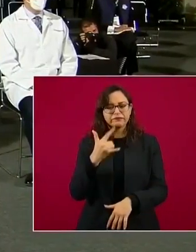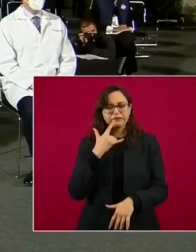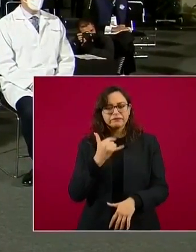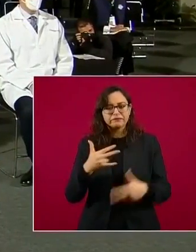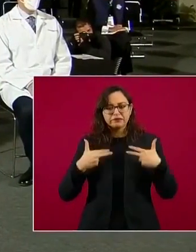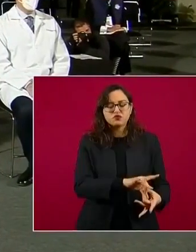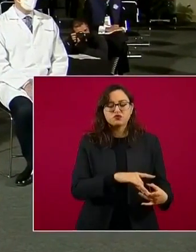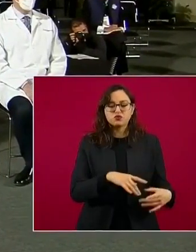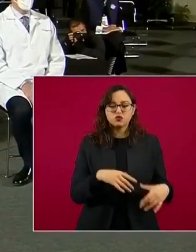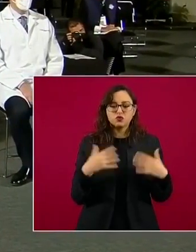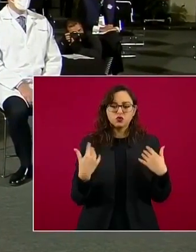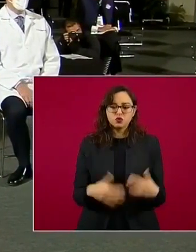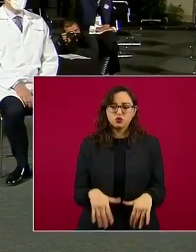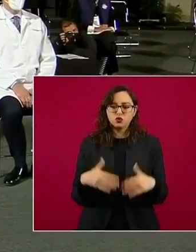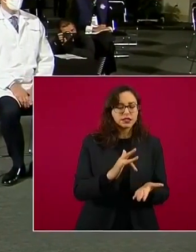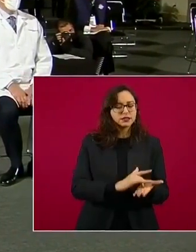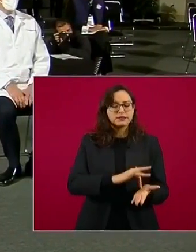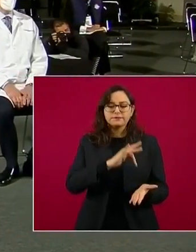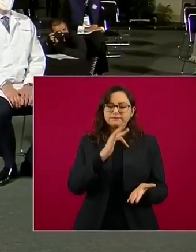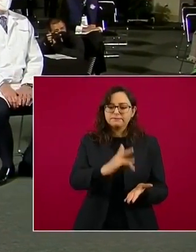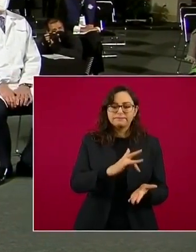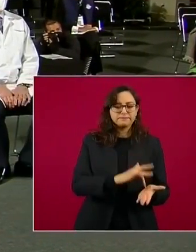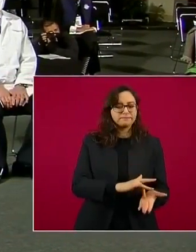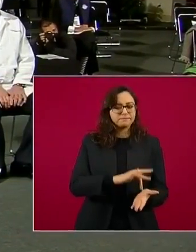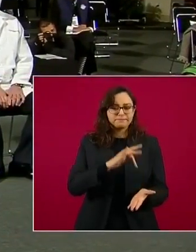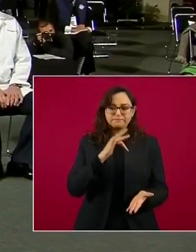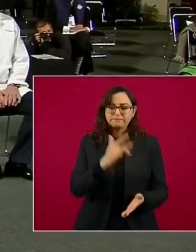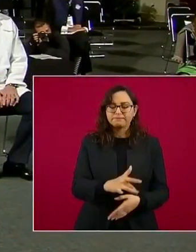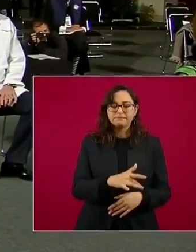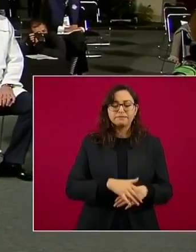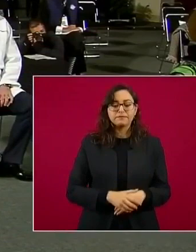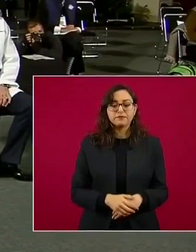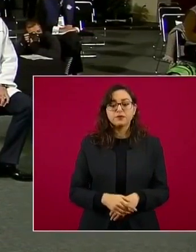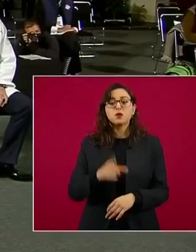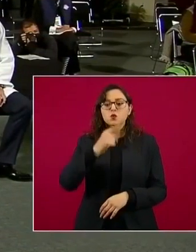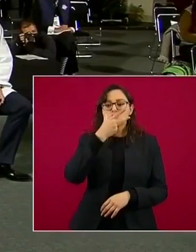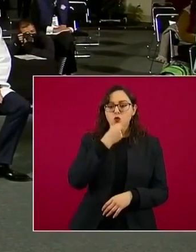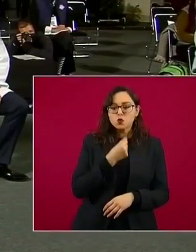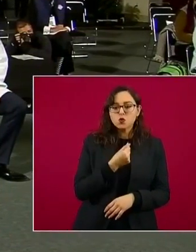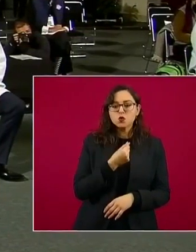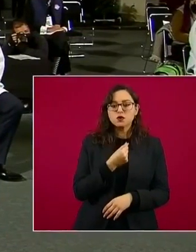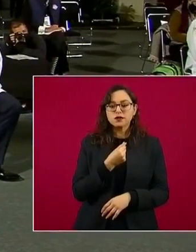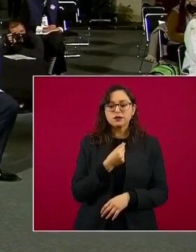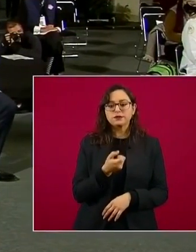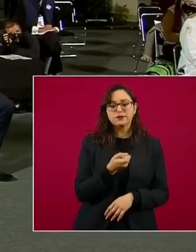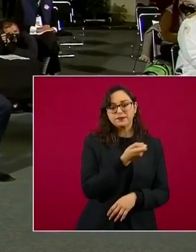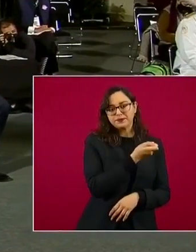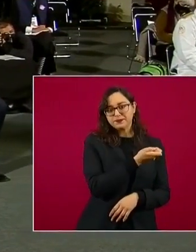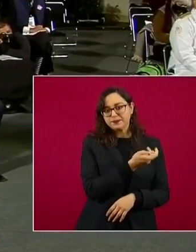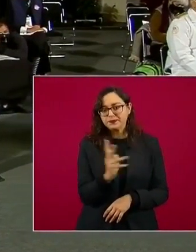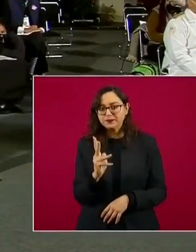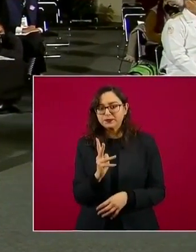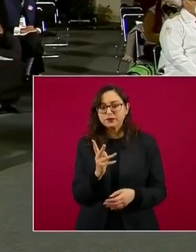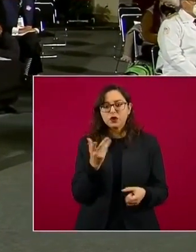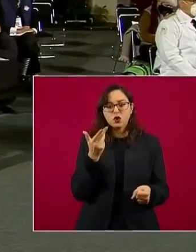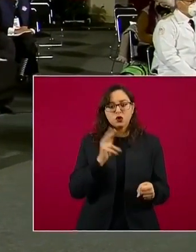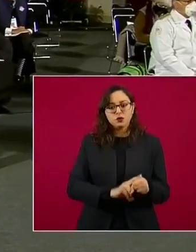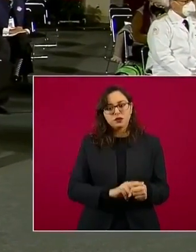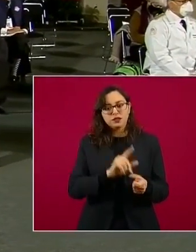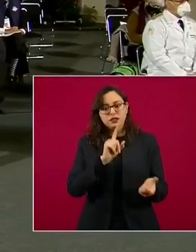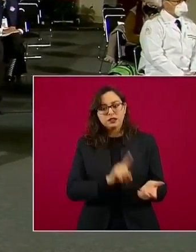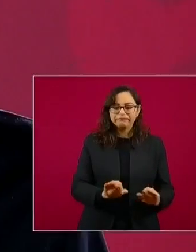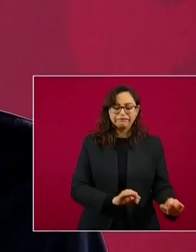porque ellos han sido fundamentales, mujeres, hombres del sector salud para